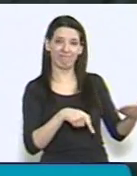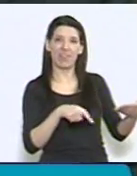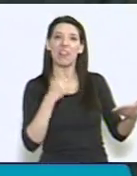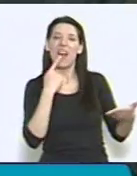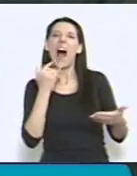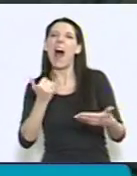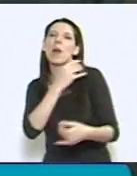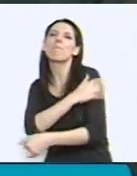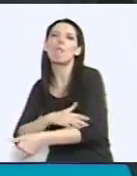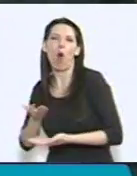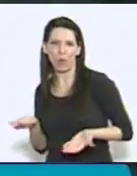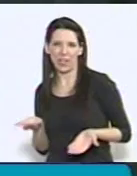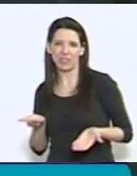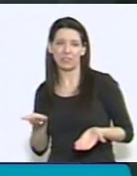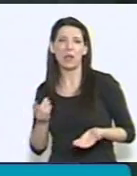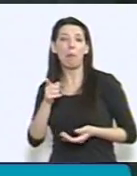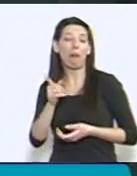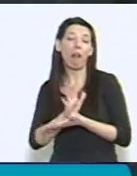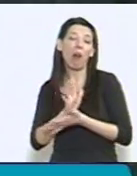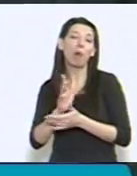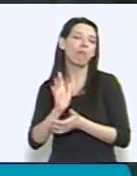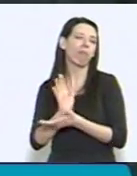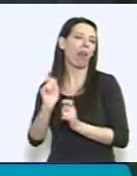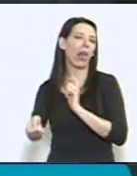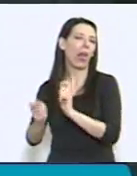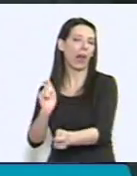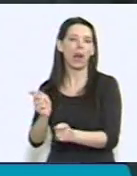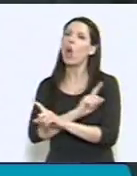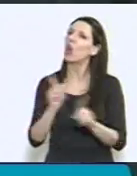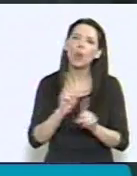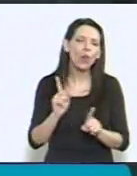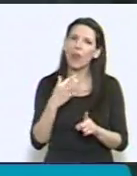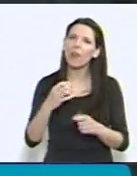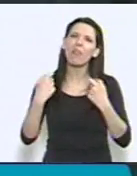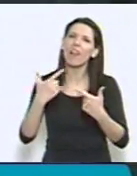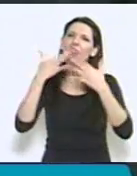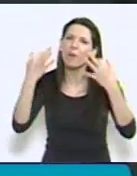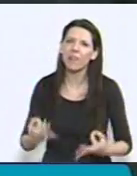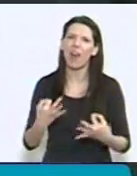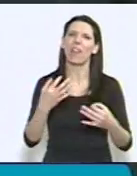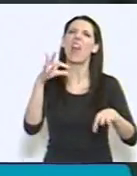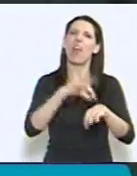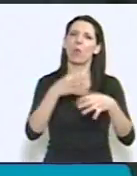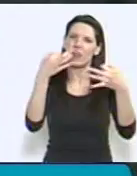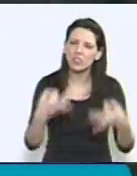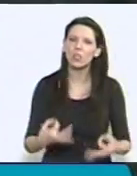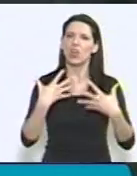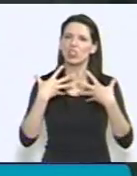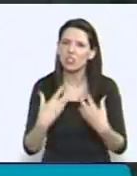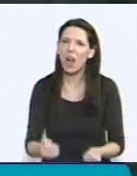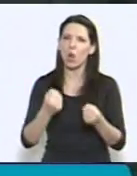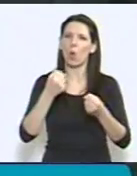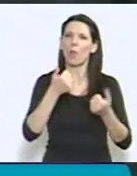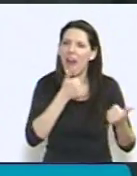no con dádivas sino con el trabajo digno, educación de calidad para sus hijos, salud, agua potable,